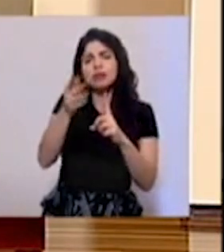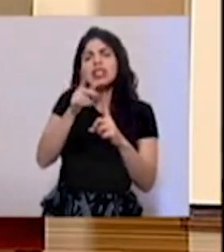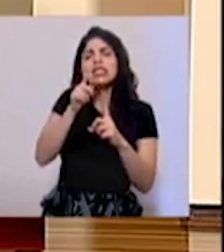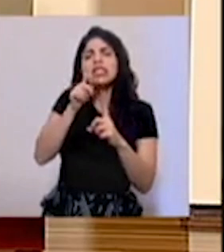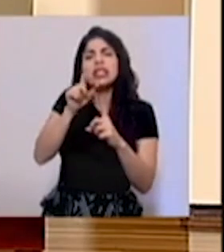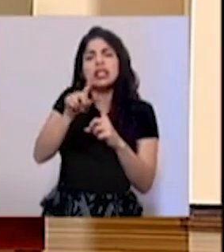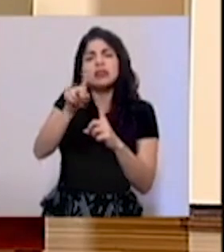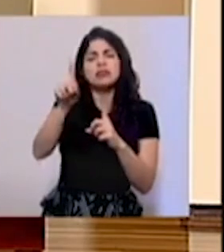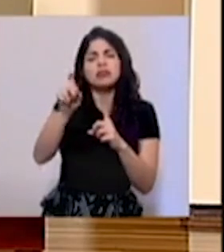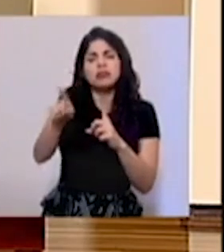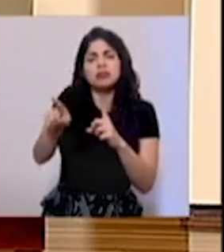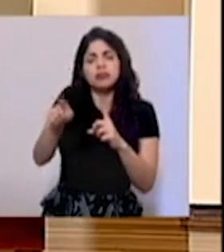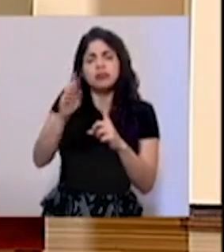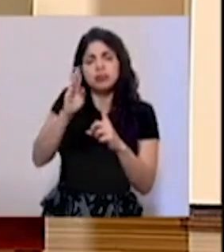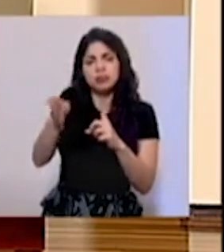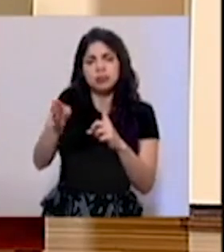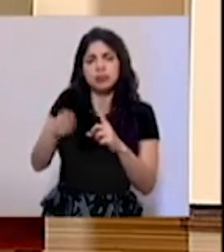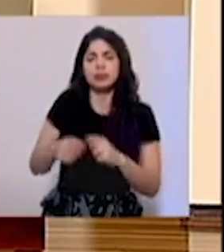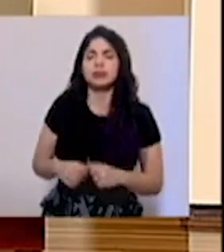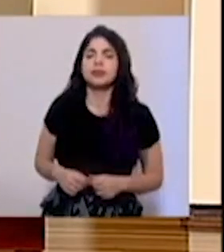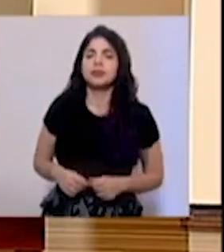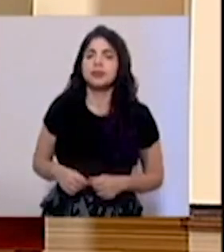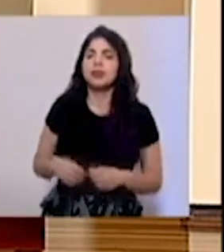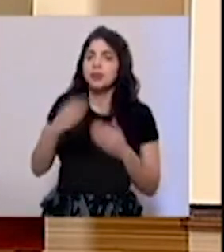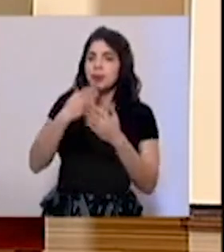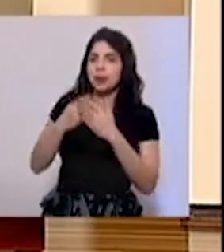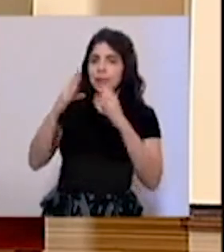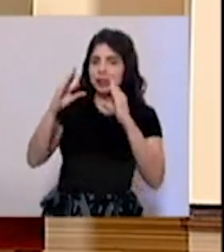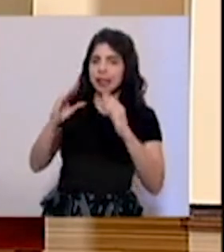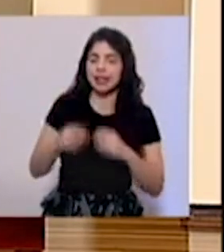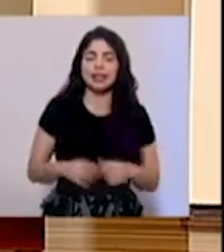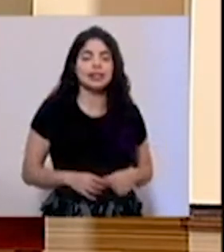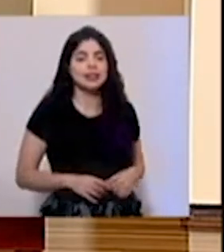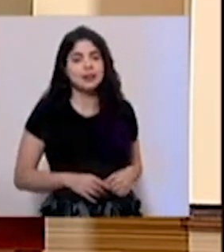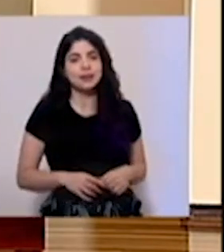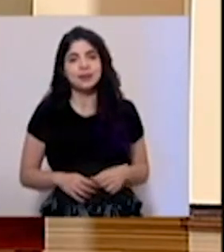de los voceros estaría asignada su consulta. Muy buenas tardes.